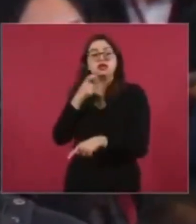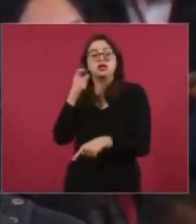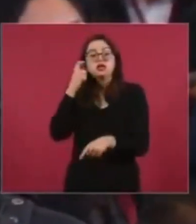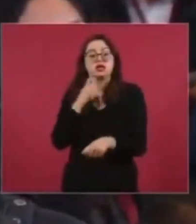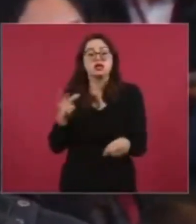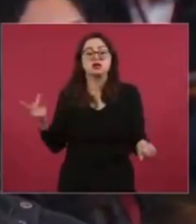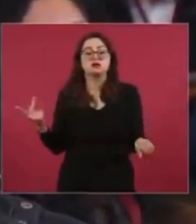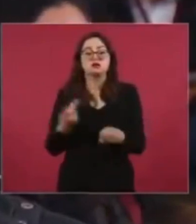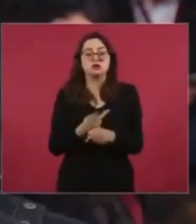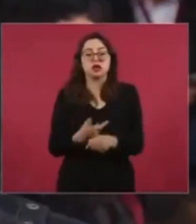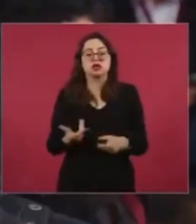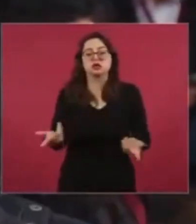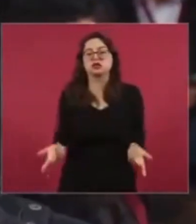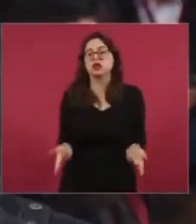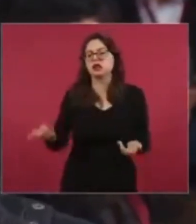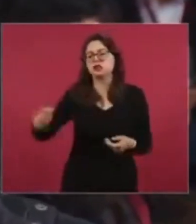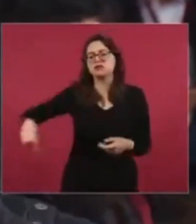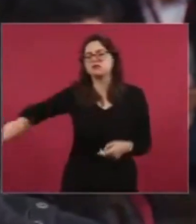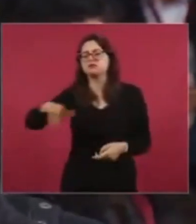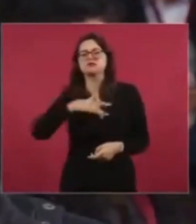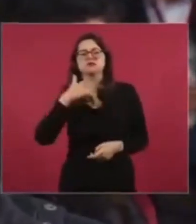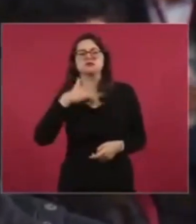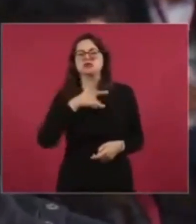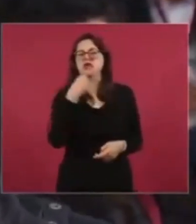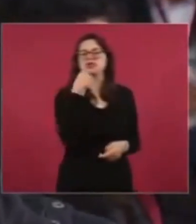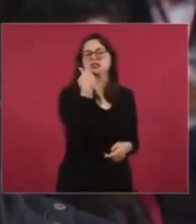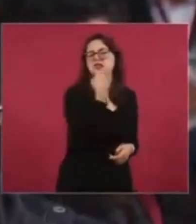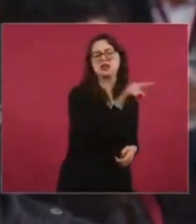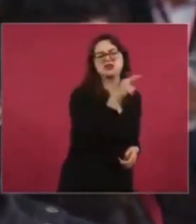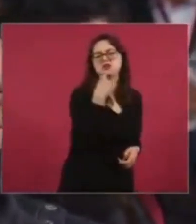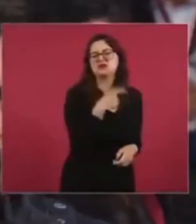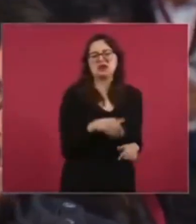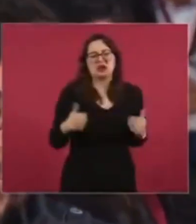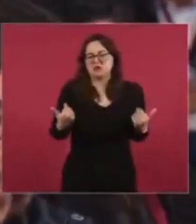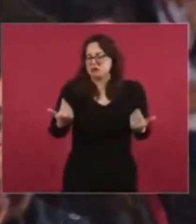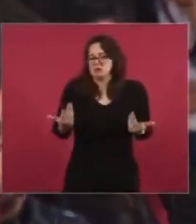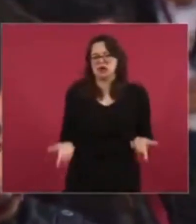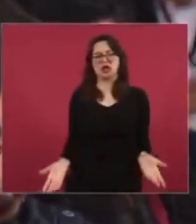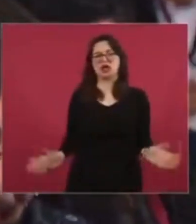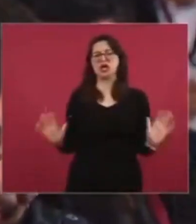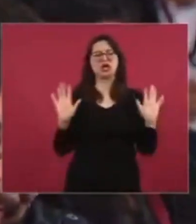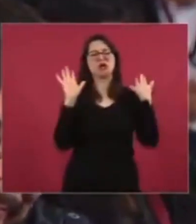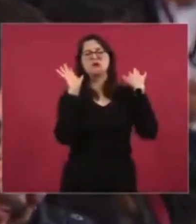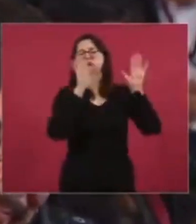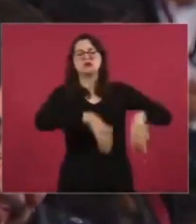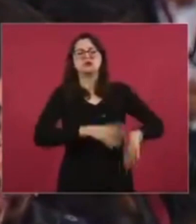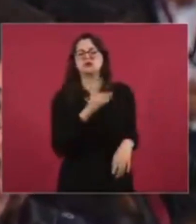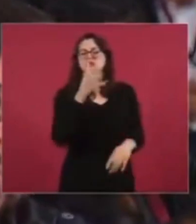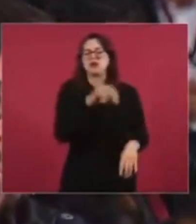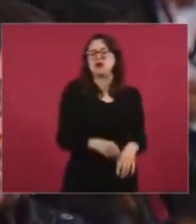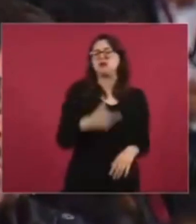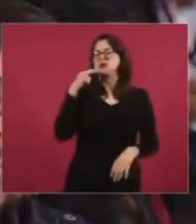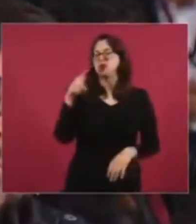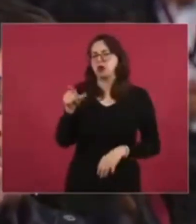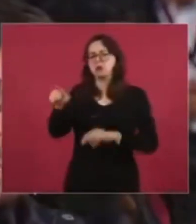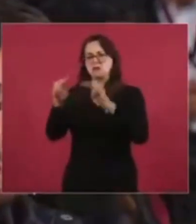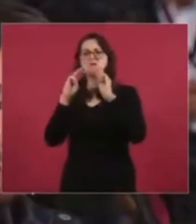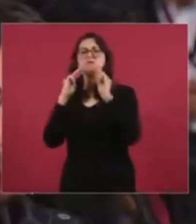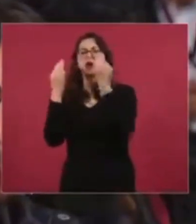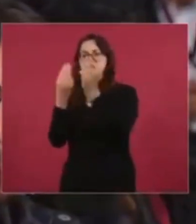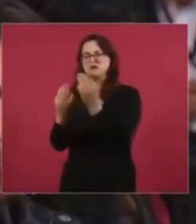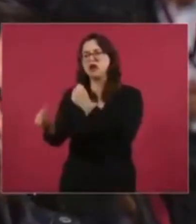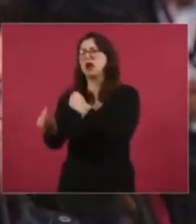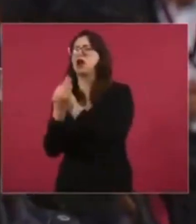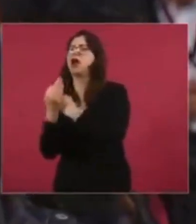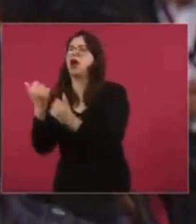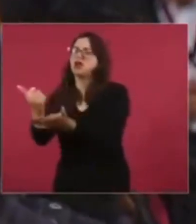estas cifras no aparecen prefieren ir con ellos porque es una es una también hay reportaje serio sobre eso ya o sea